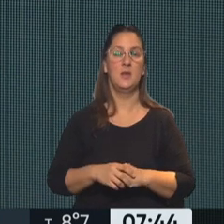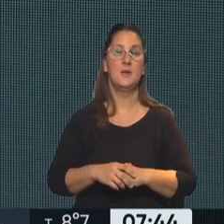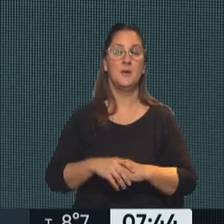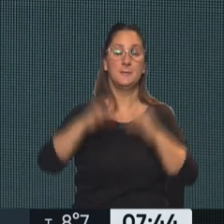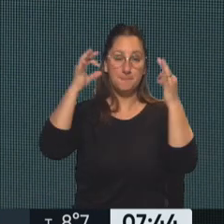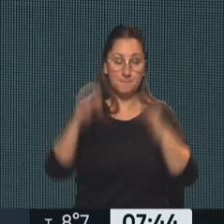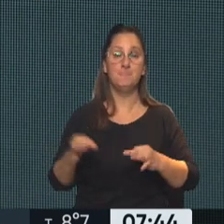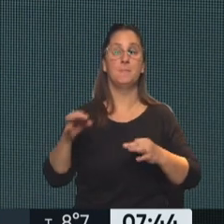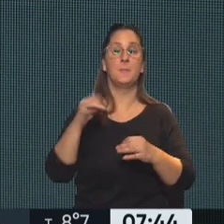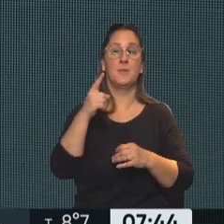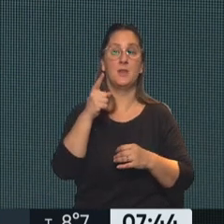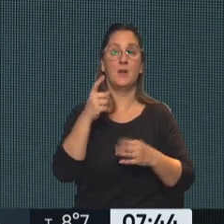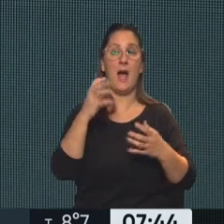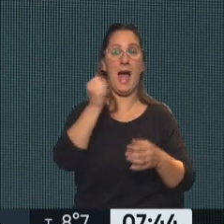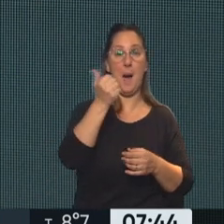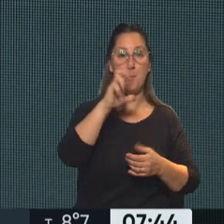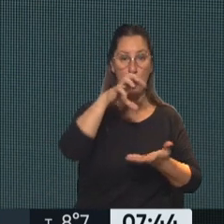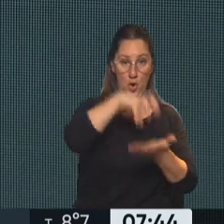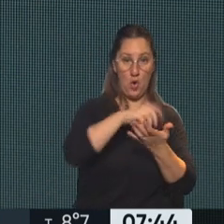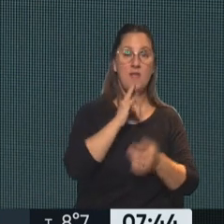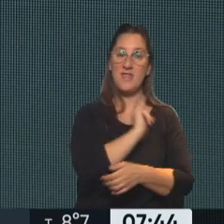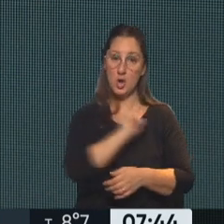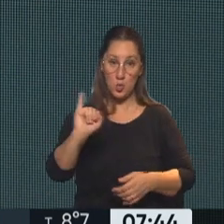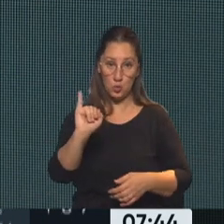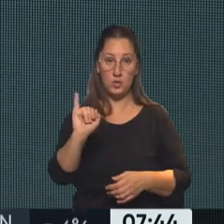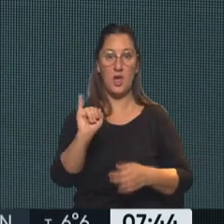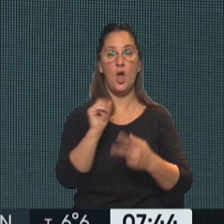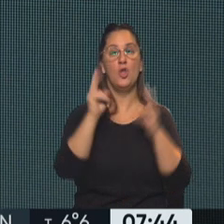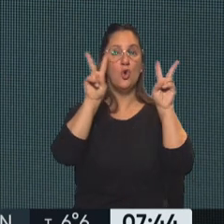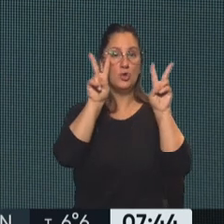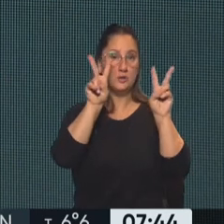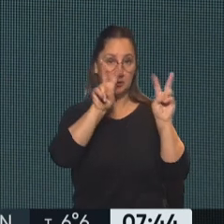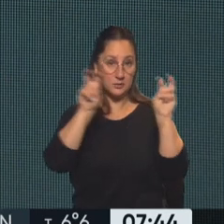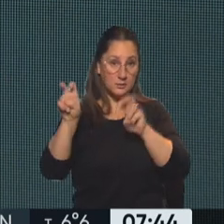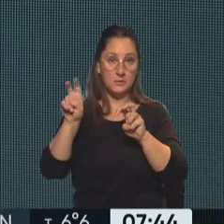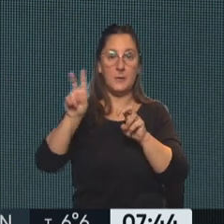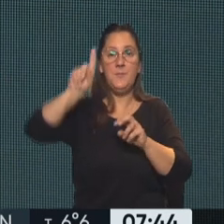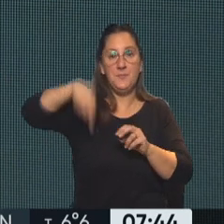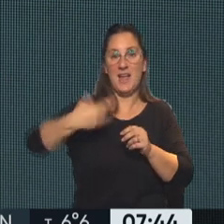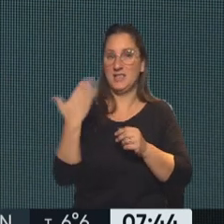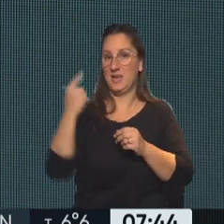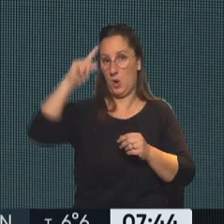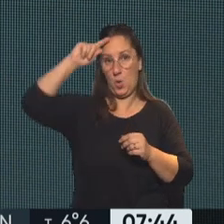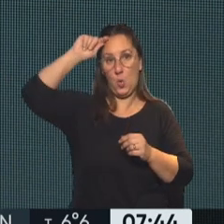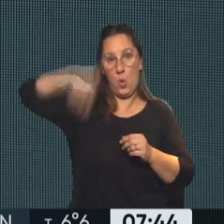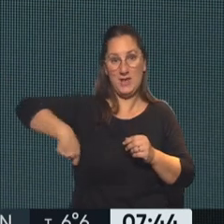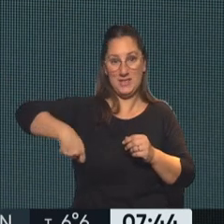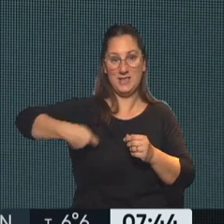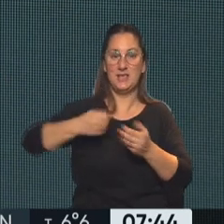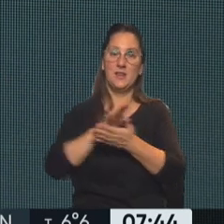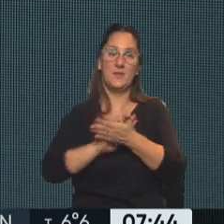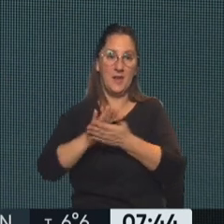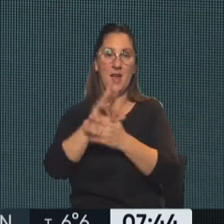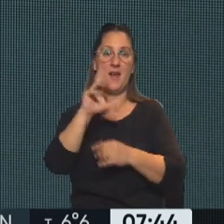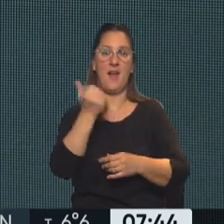puntualmente la denuncia de la Fundación Apolo, habla de dos cuestiones que derivaron en lo que resolvió anoche el juez Daniel Rafeca, que fue un